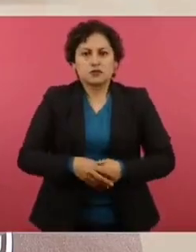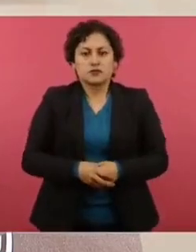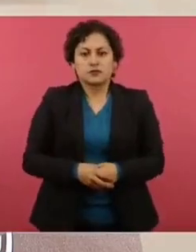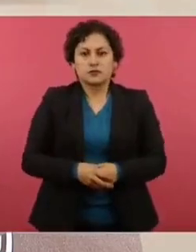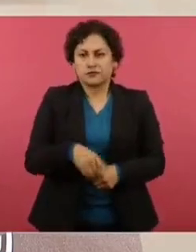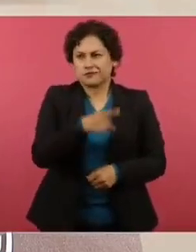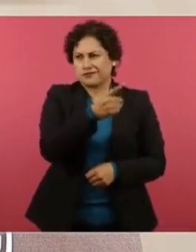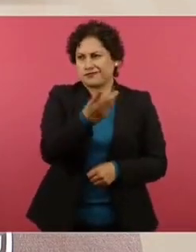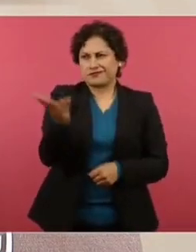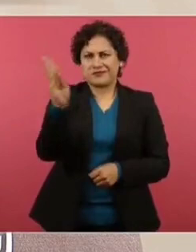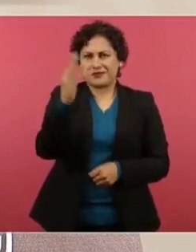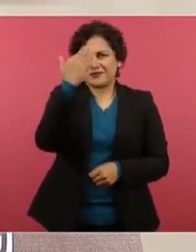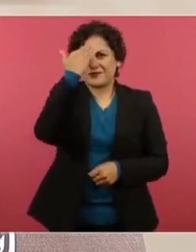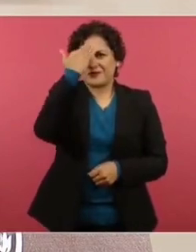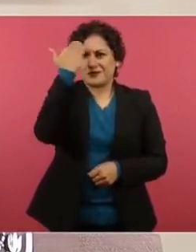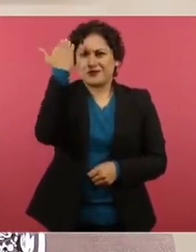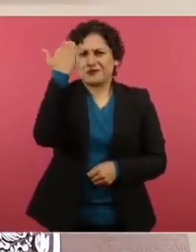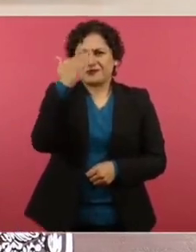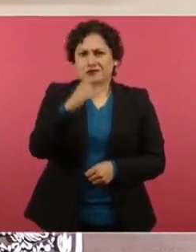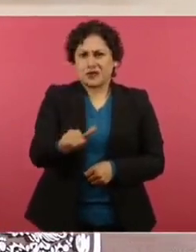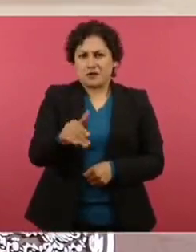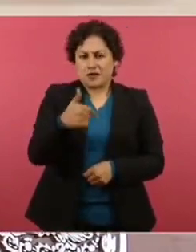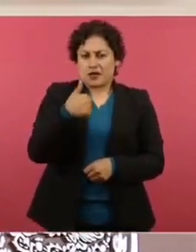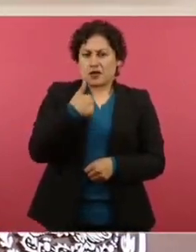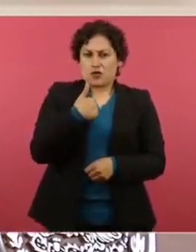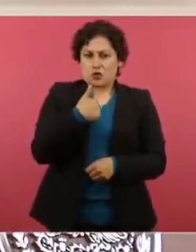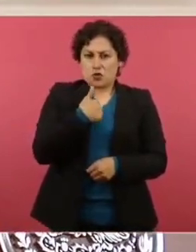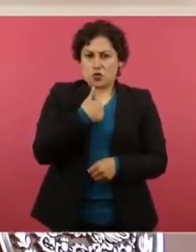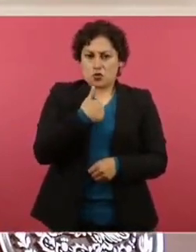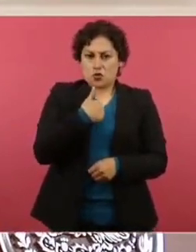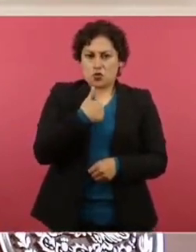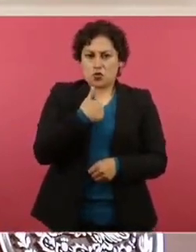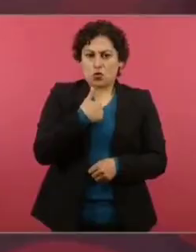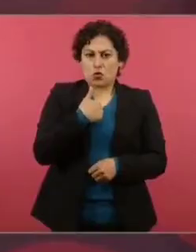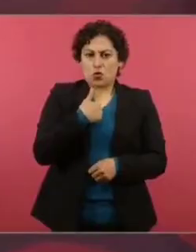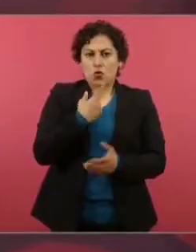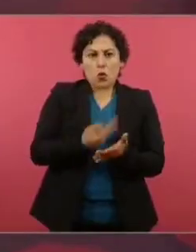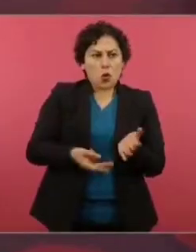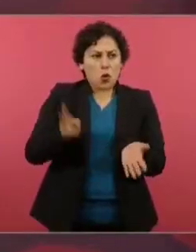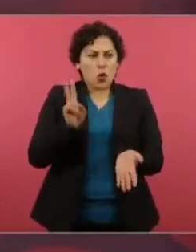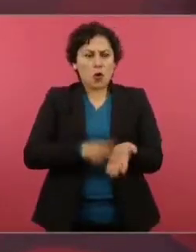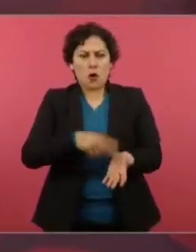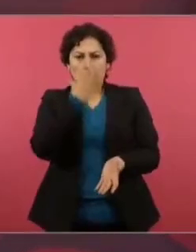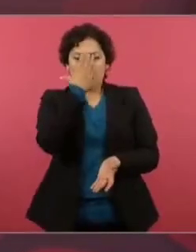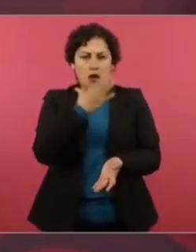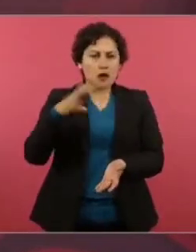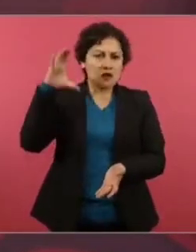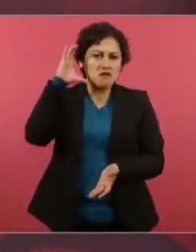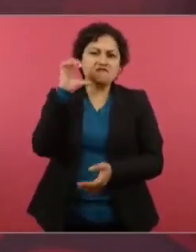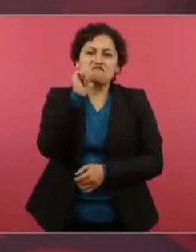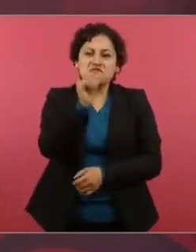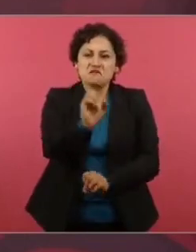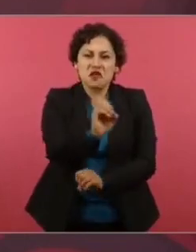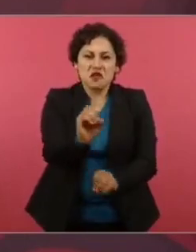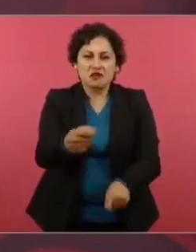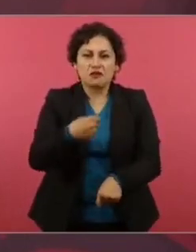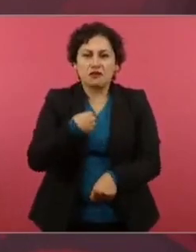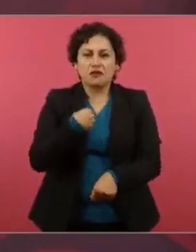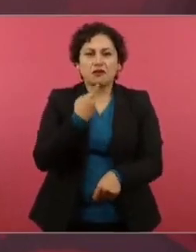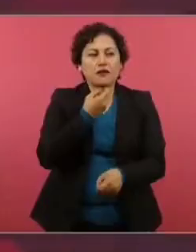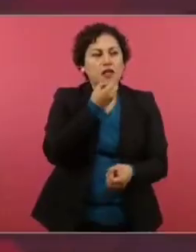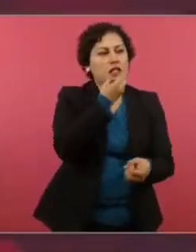saben que no tengo una doble moral o un doble discurso.